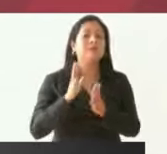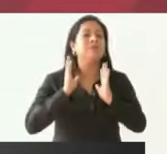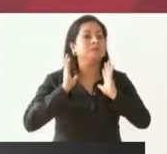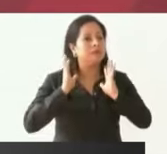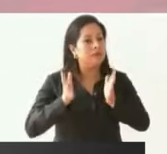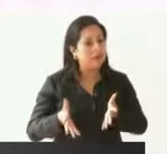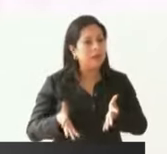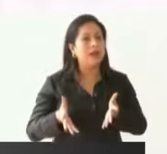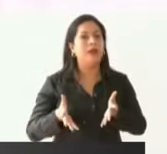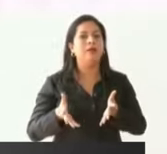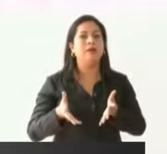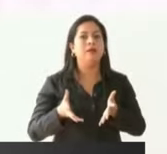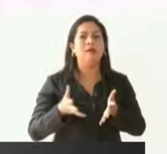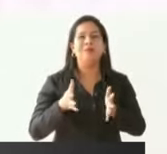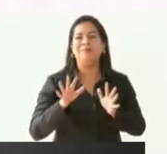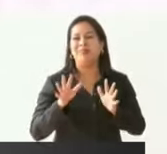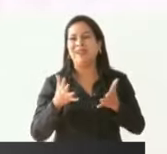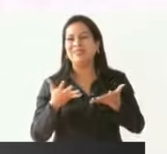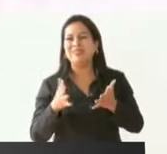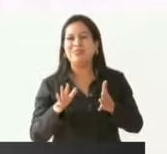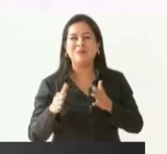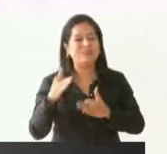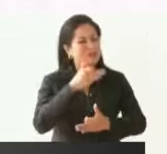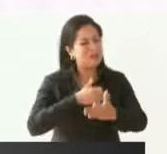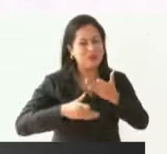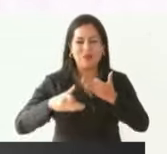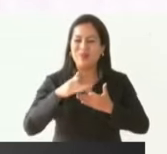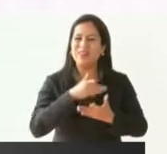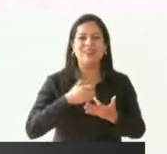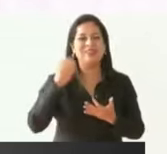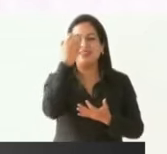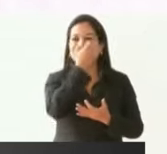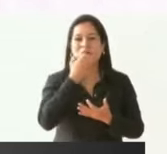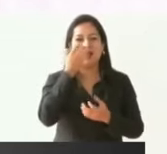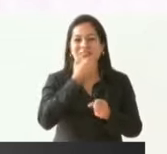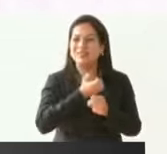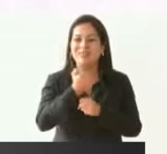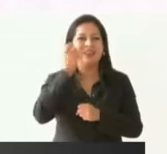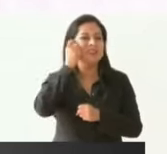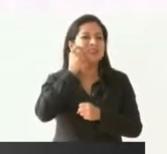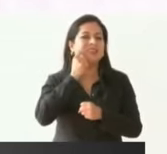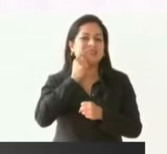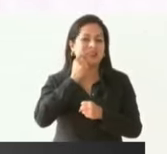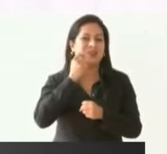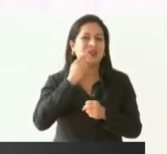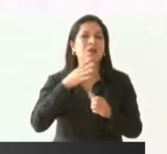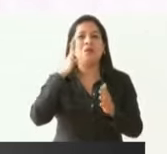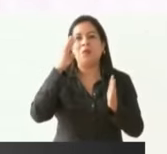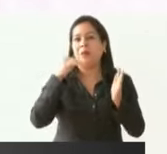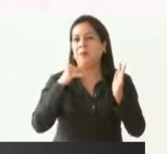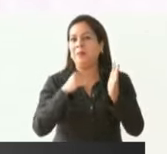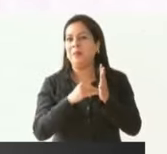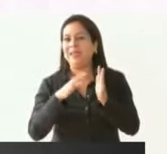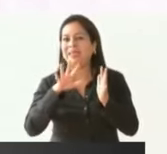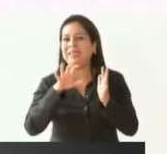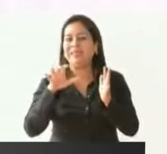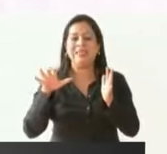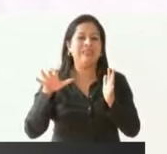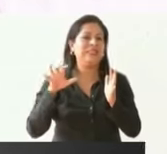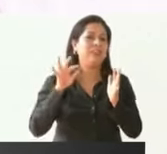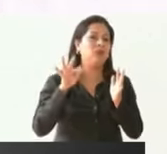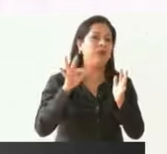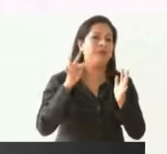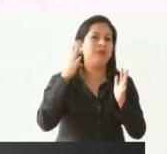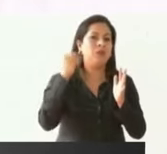prácticamente todas las escuelas de Guerrero son 9.549 ya